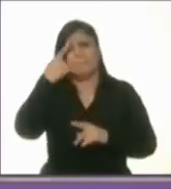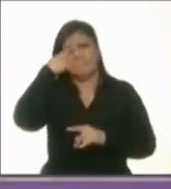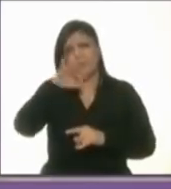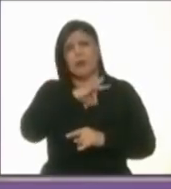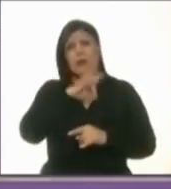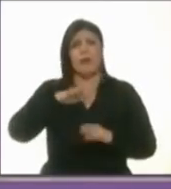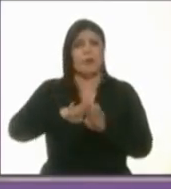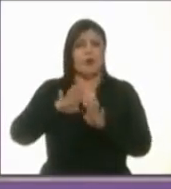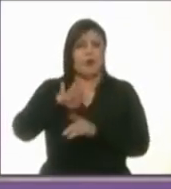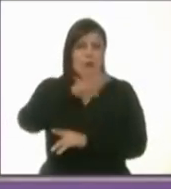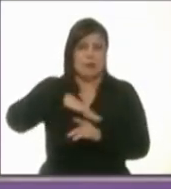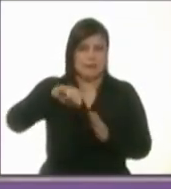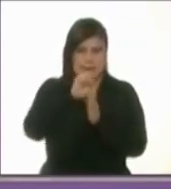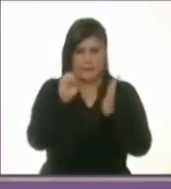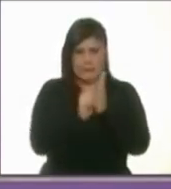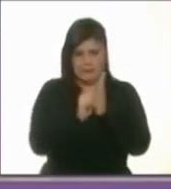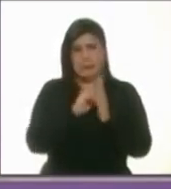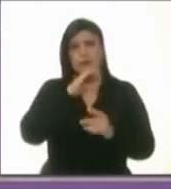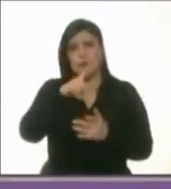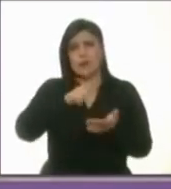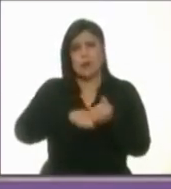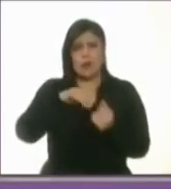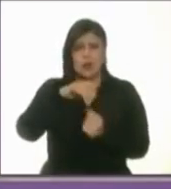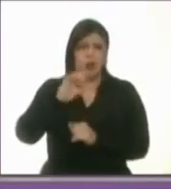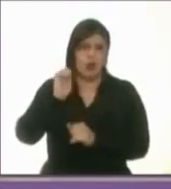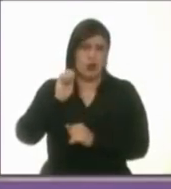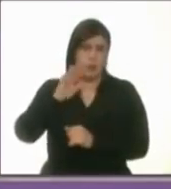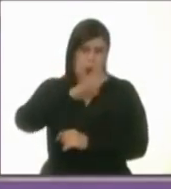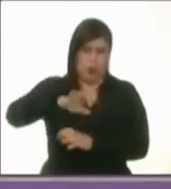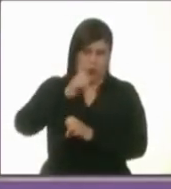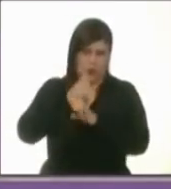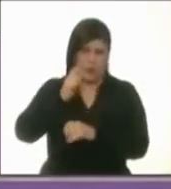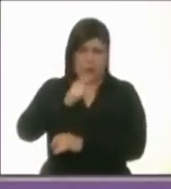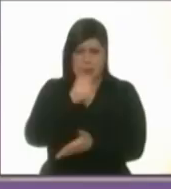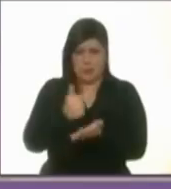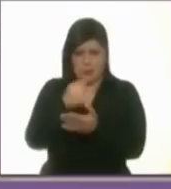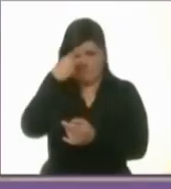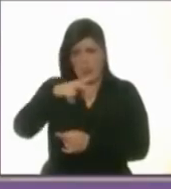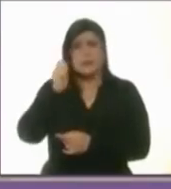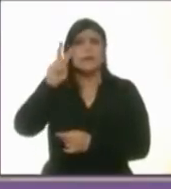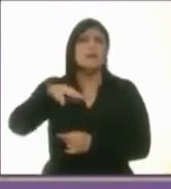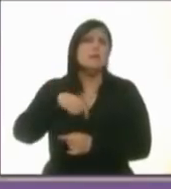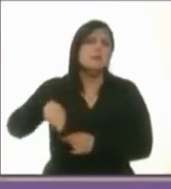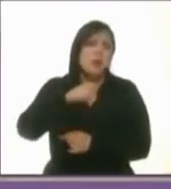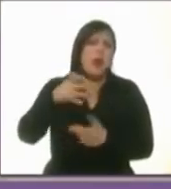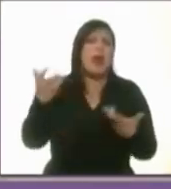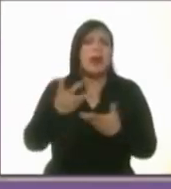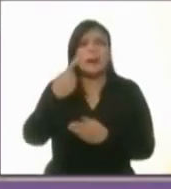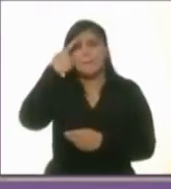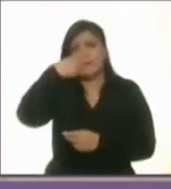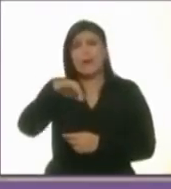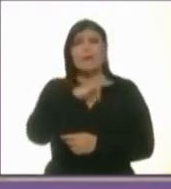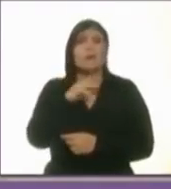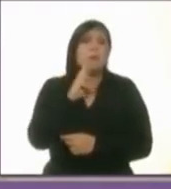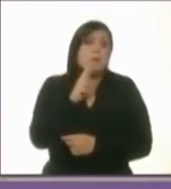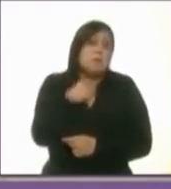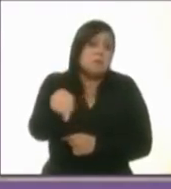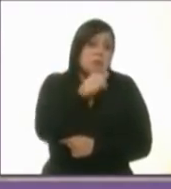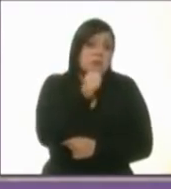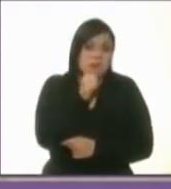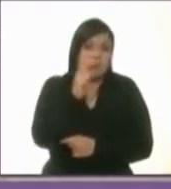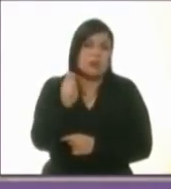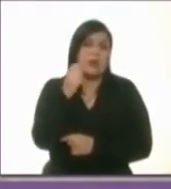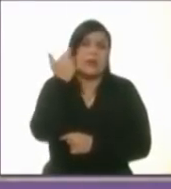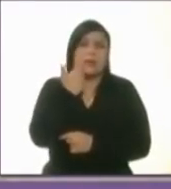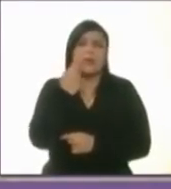local, debido a que nadie ha alzado la voz, alguien me podría responder qué hará para lograr que la sociedad participe, candidato